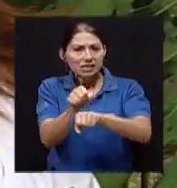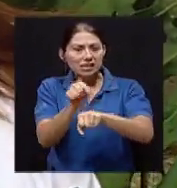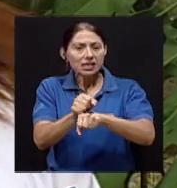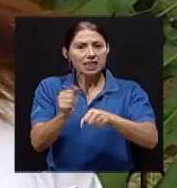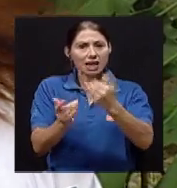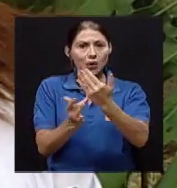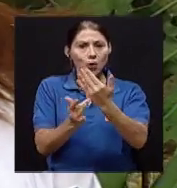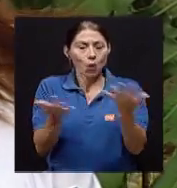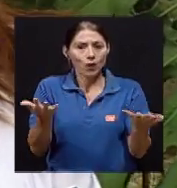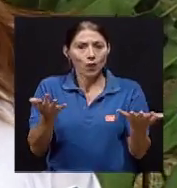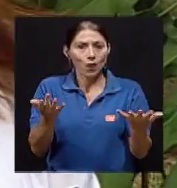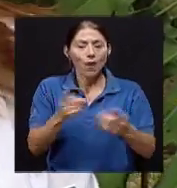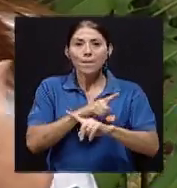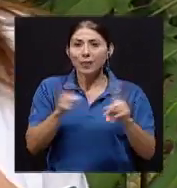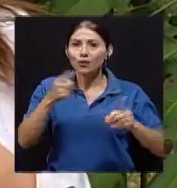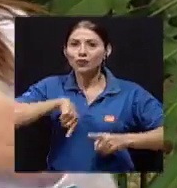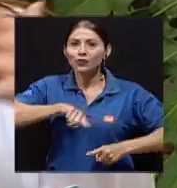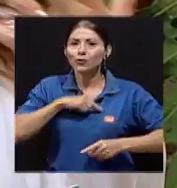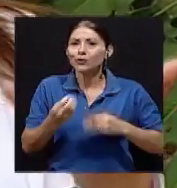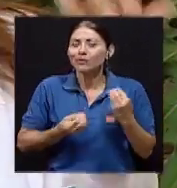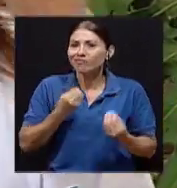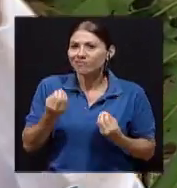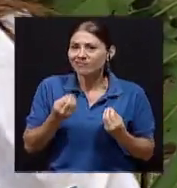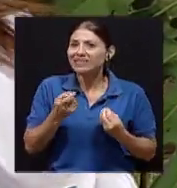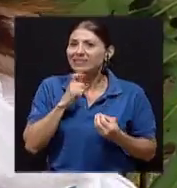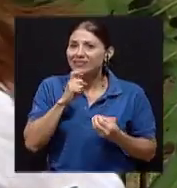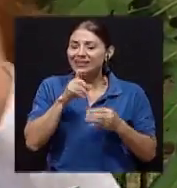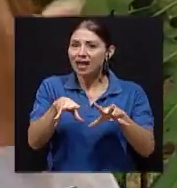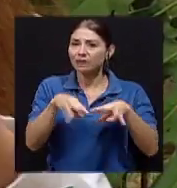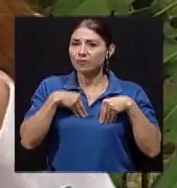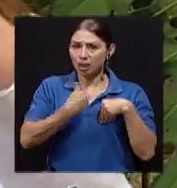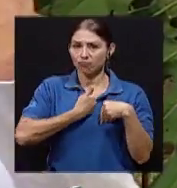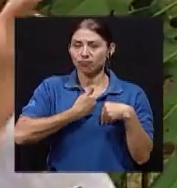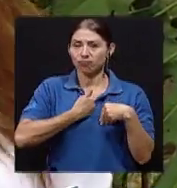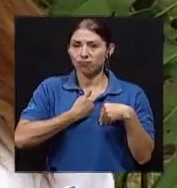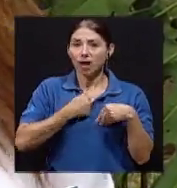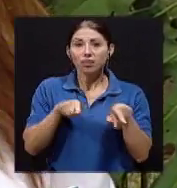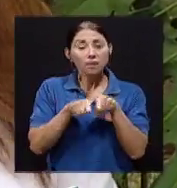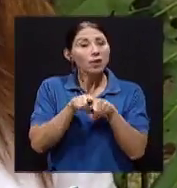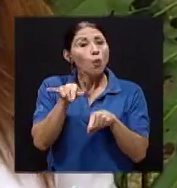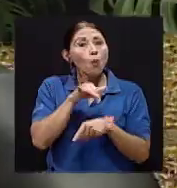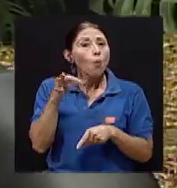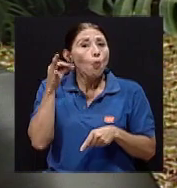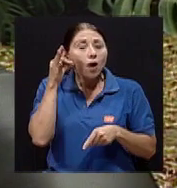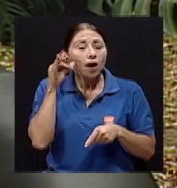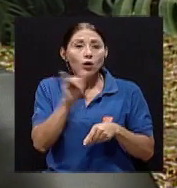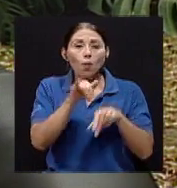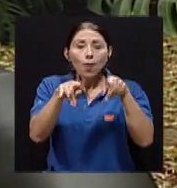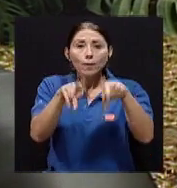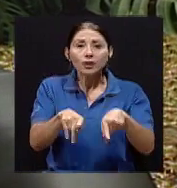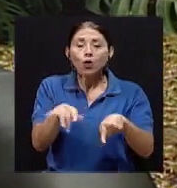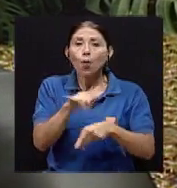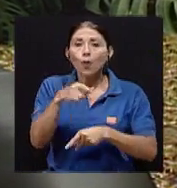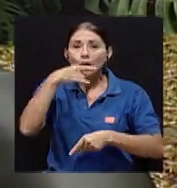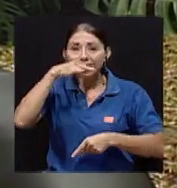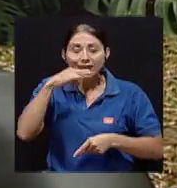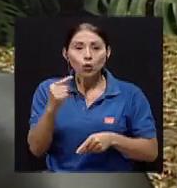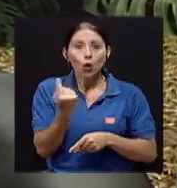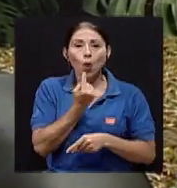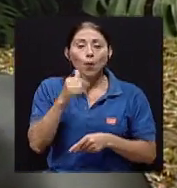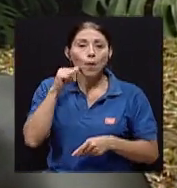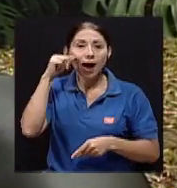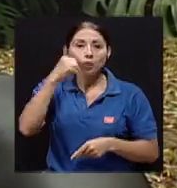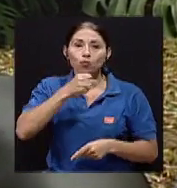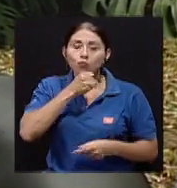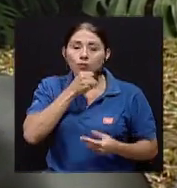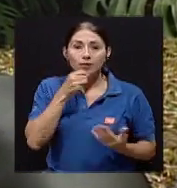Porque nos cuesta aceptarnos y también como mujeres, como ser humano, como niños, como adultos mayores. La recomendación sería